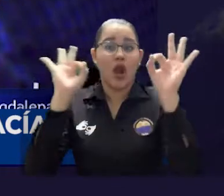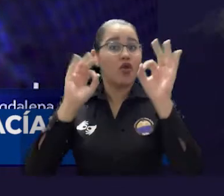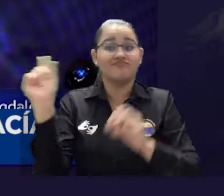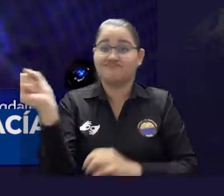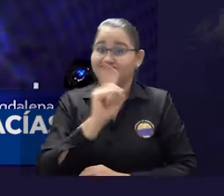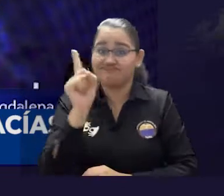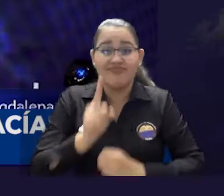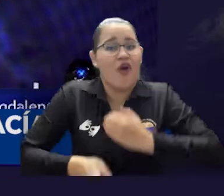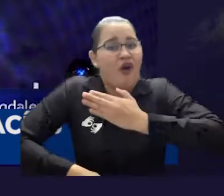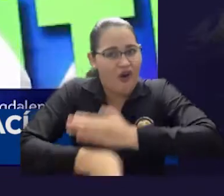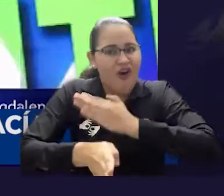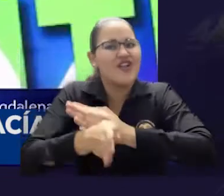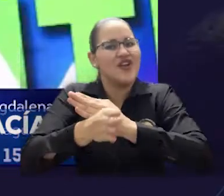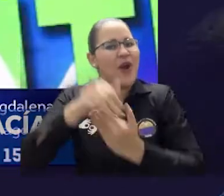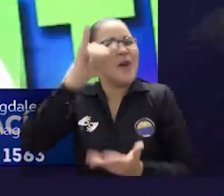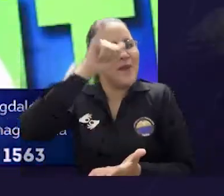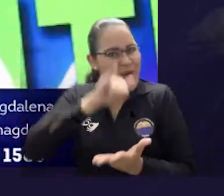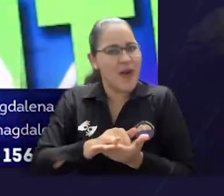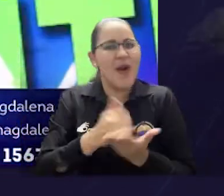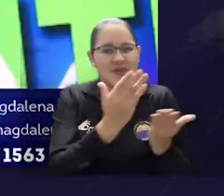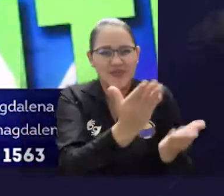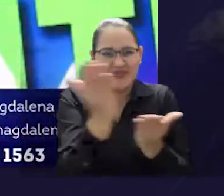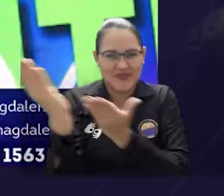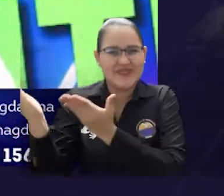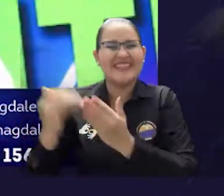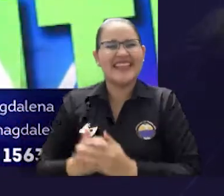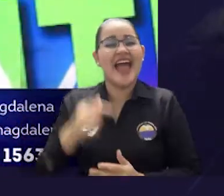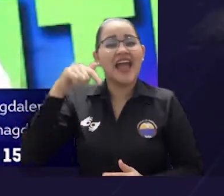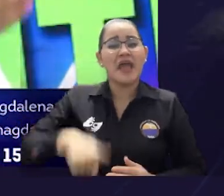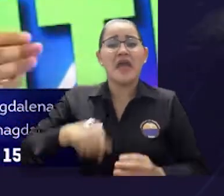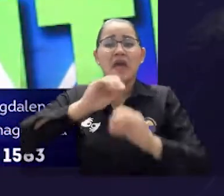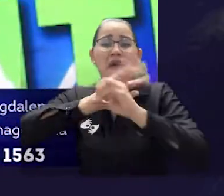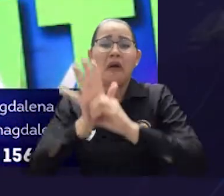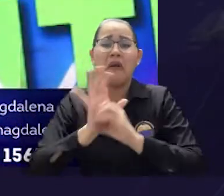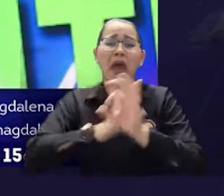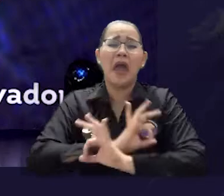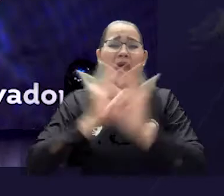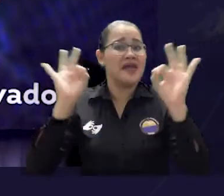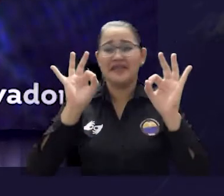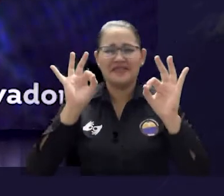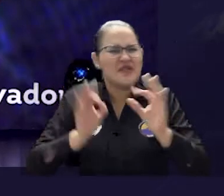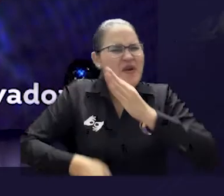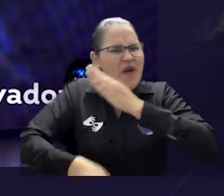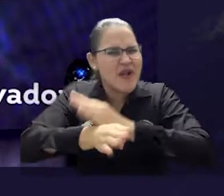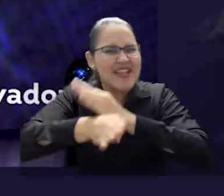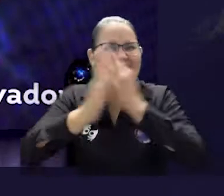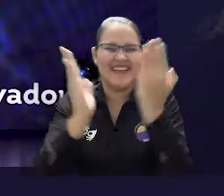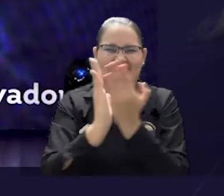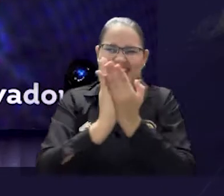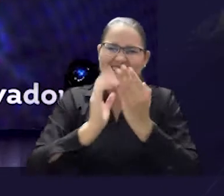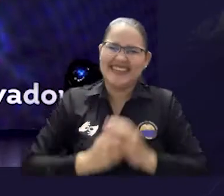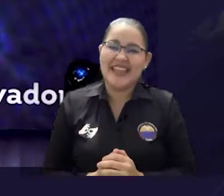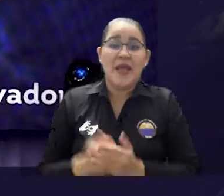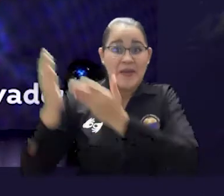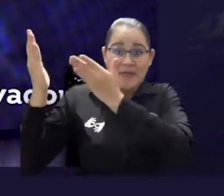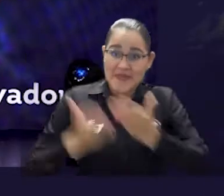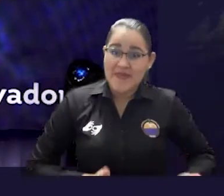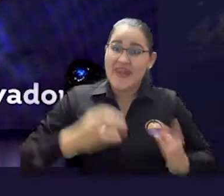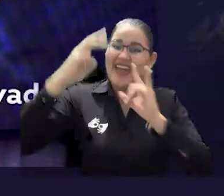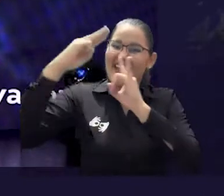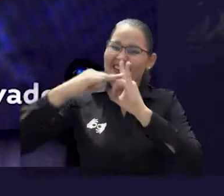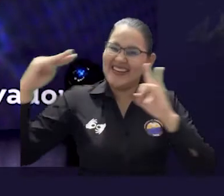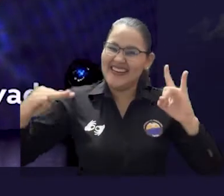gracias a que el proceso de admisión no se detuvo en medio de la pandemia y tuvo continuidad. Bienvenidos a la Universidad del Magdalena,